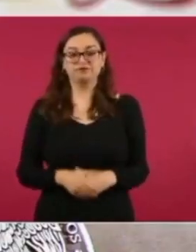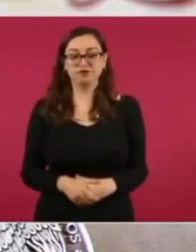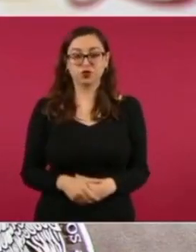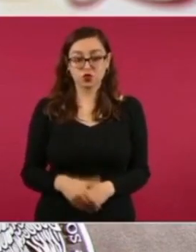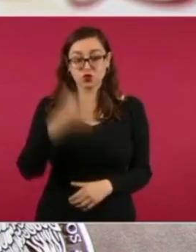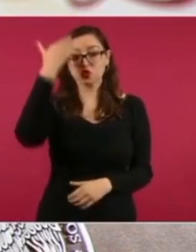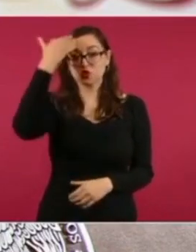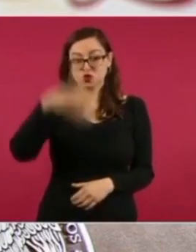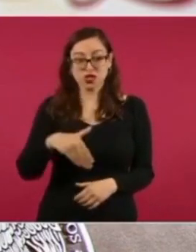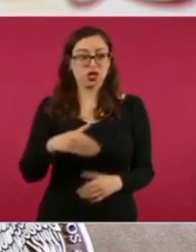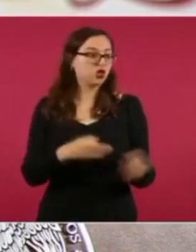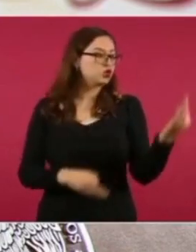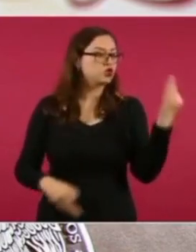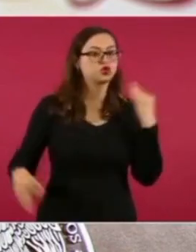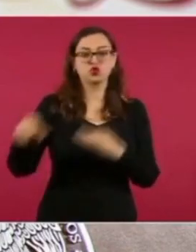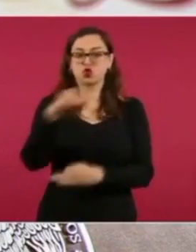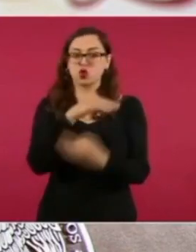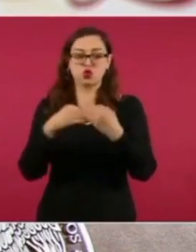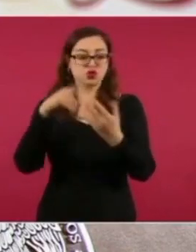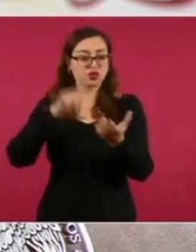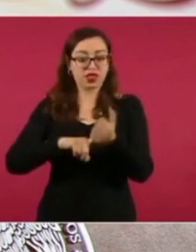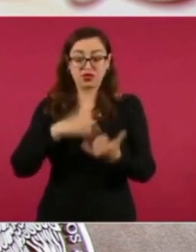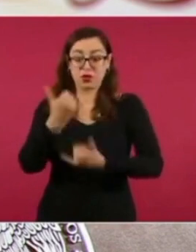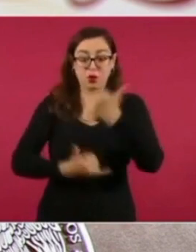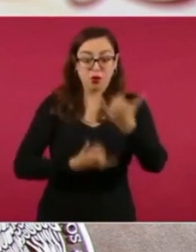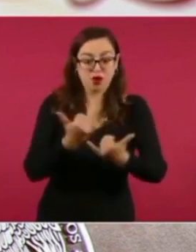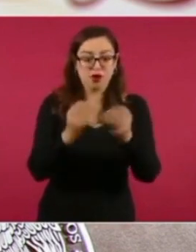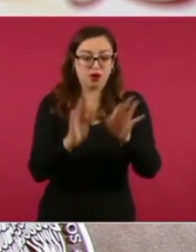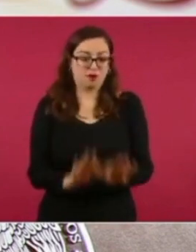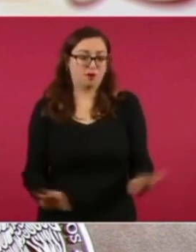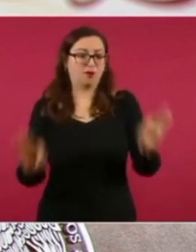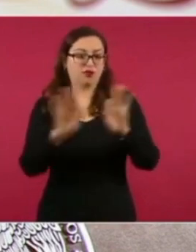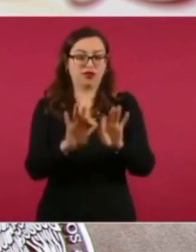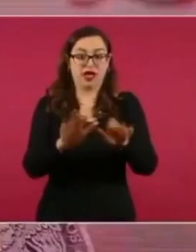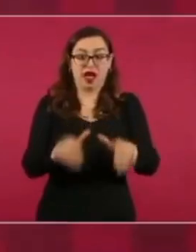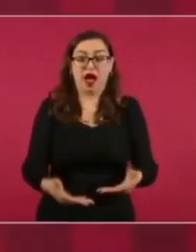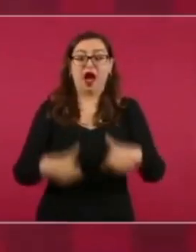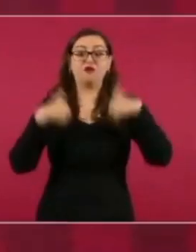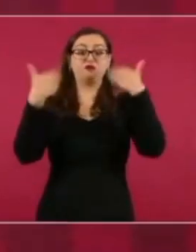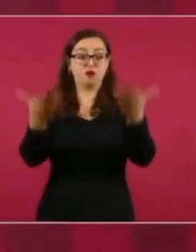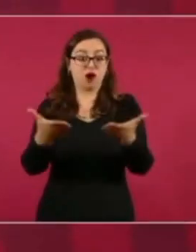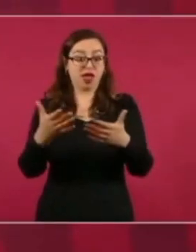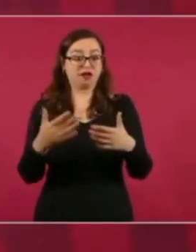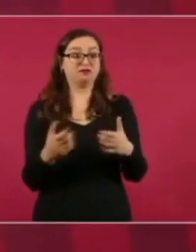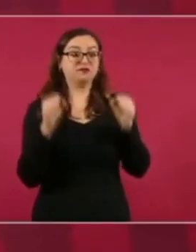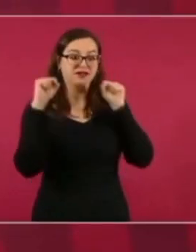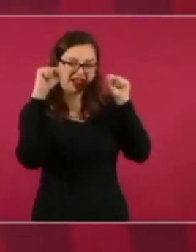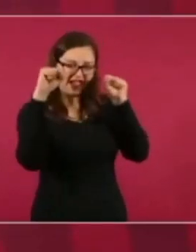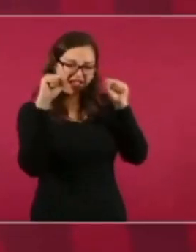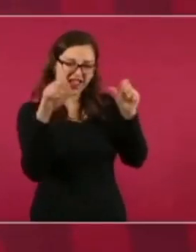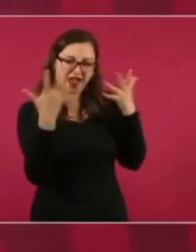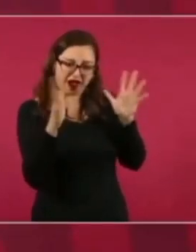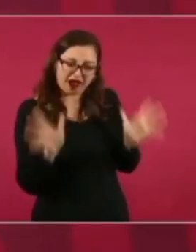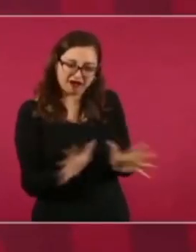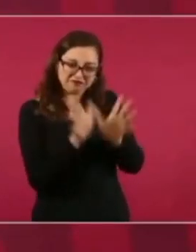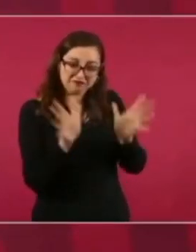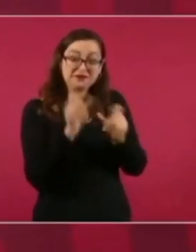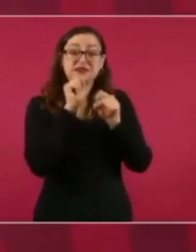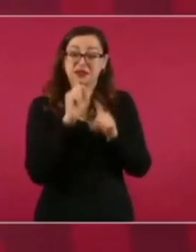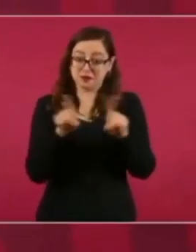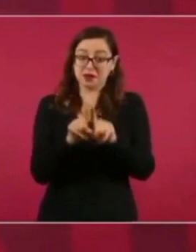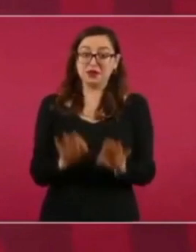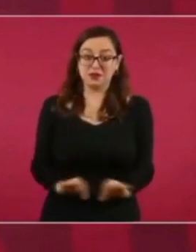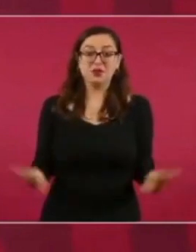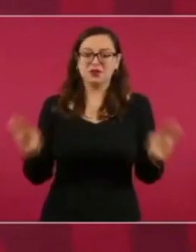público y la porra uno tiene un papel fundamental para animar siempre a los jugadores. Como lo platicamos